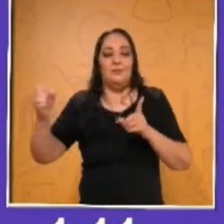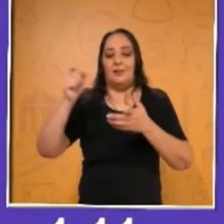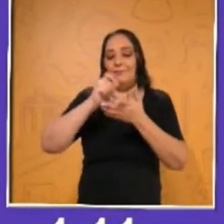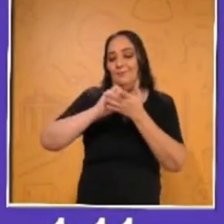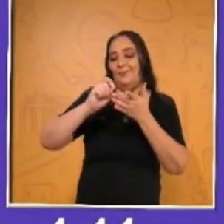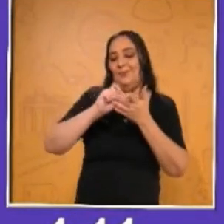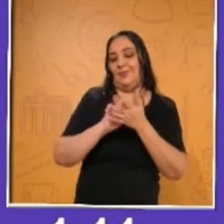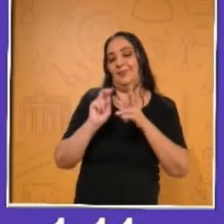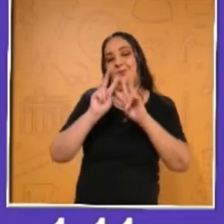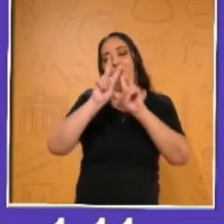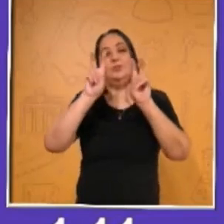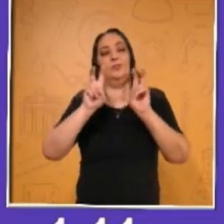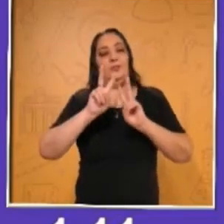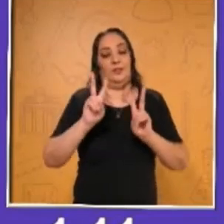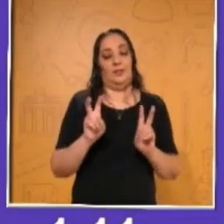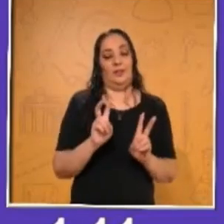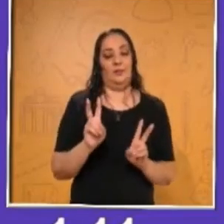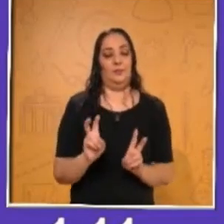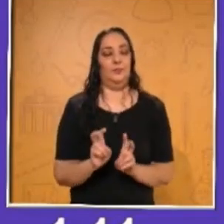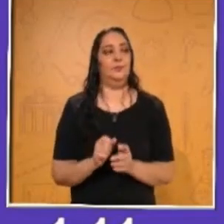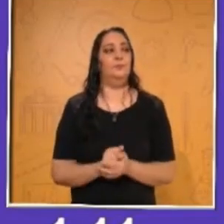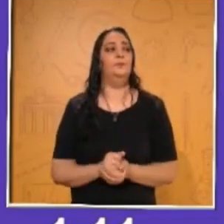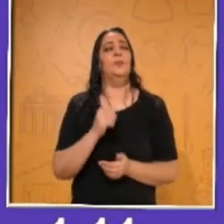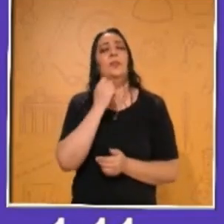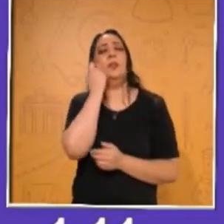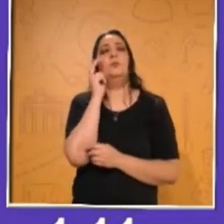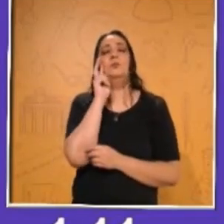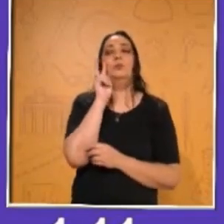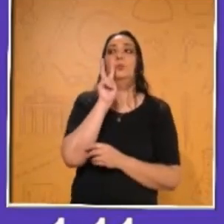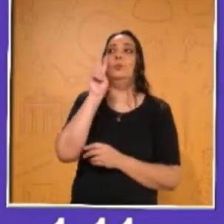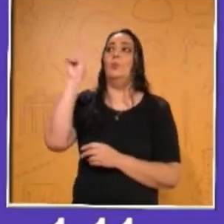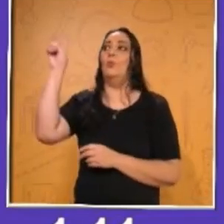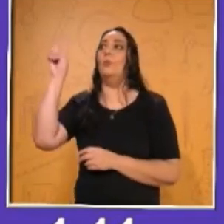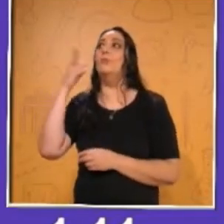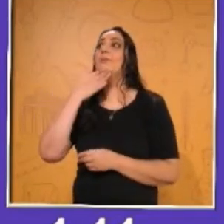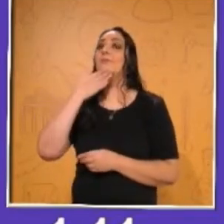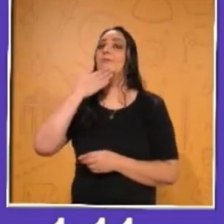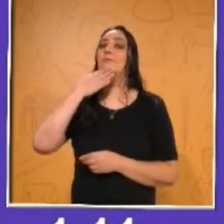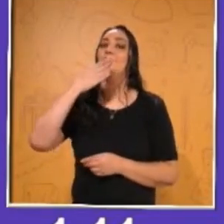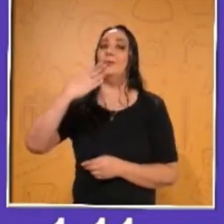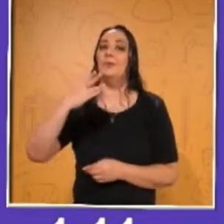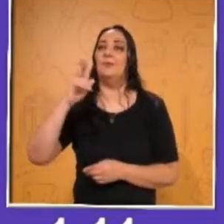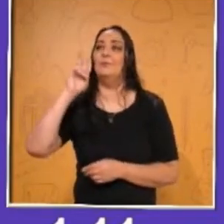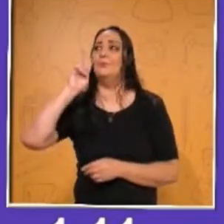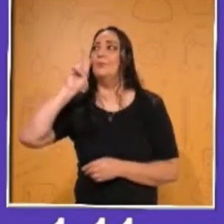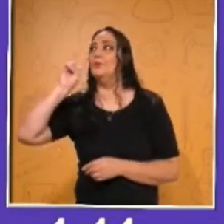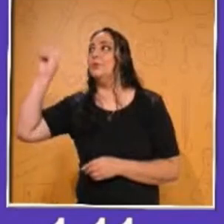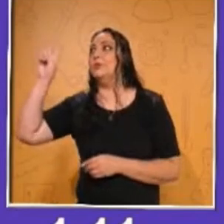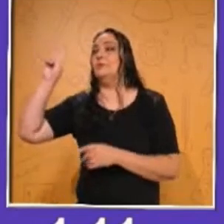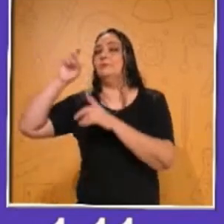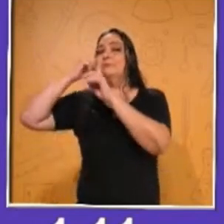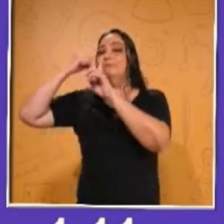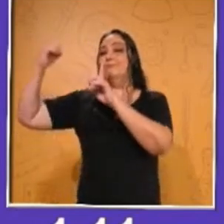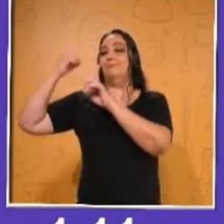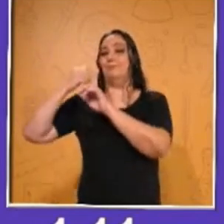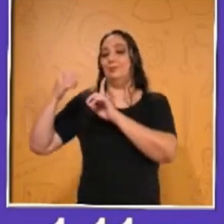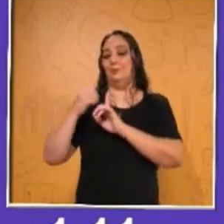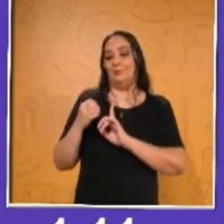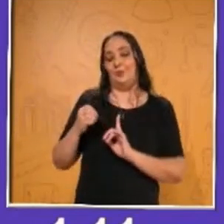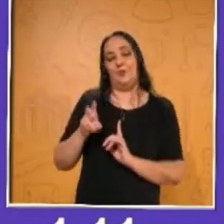secciones temáticas. Quiero que lo observen muy bien, porque aquí nos vamos a dar una idea